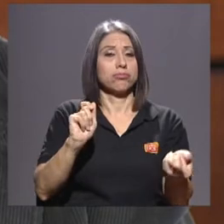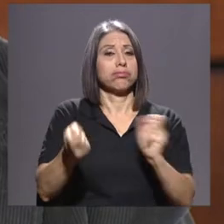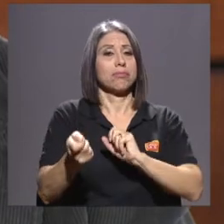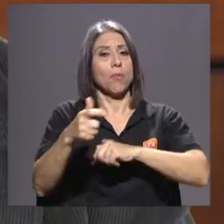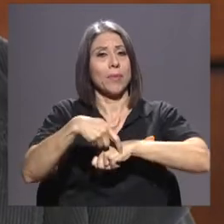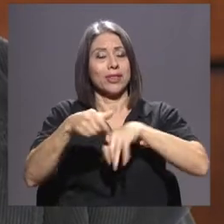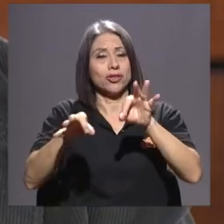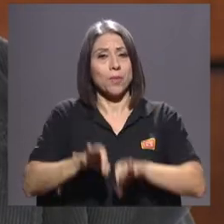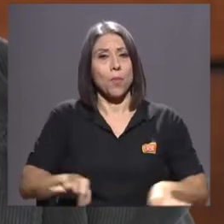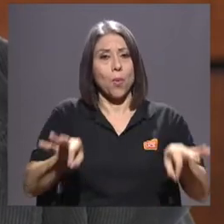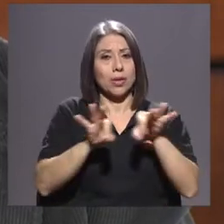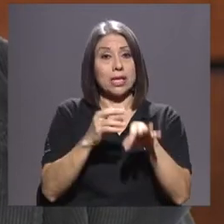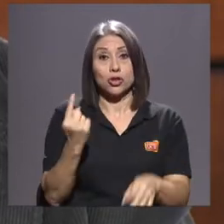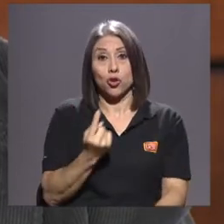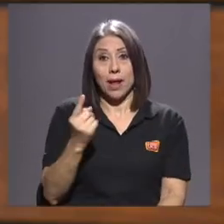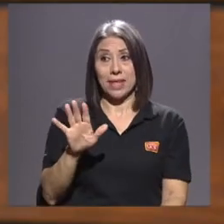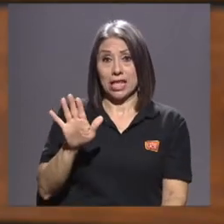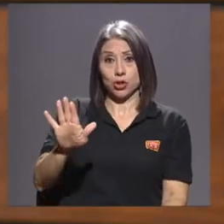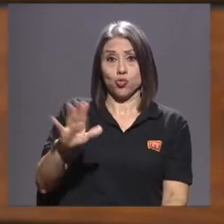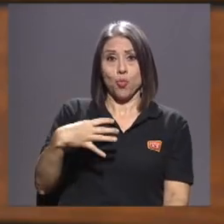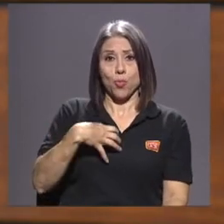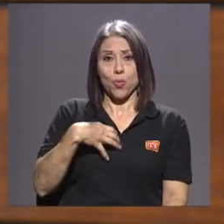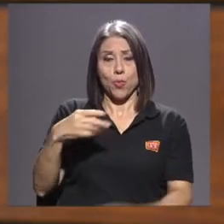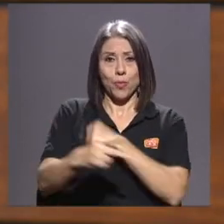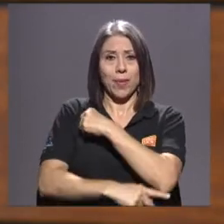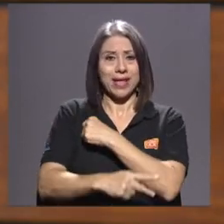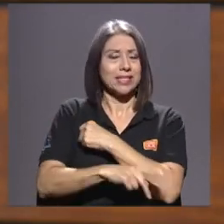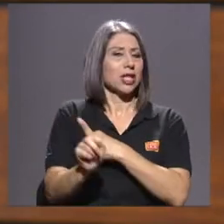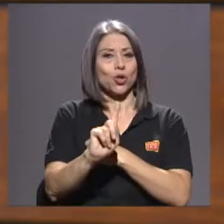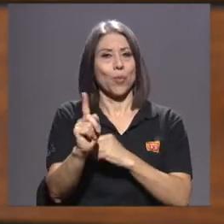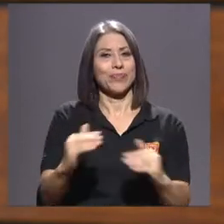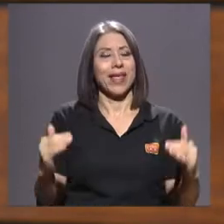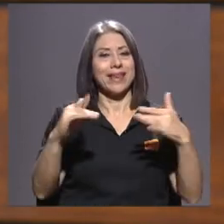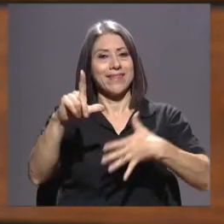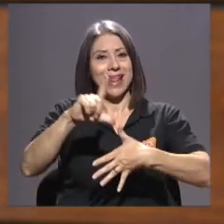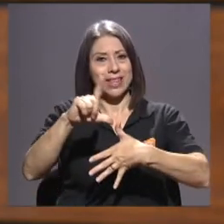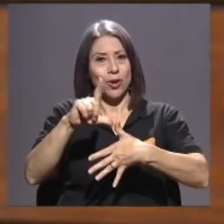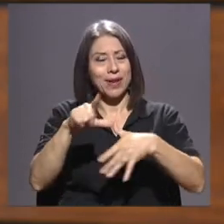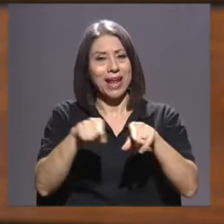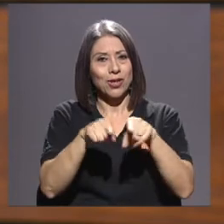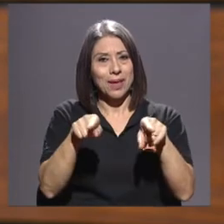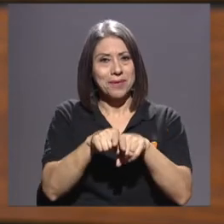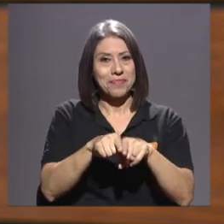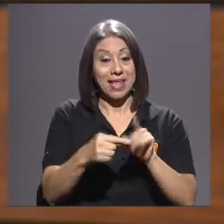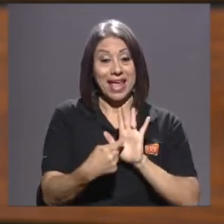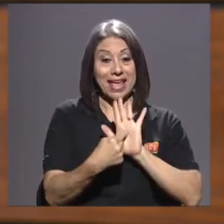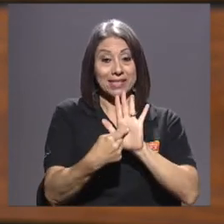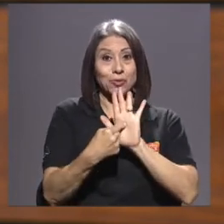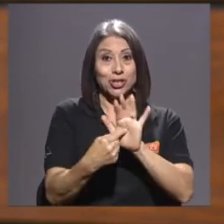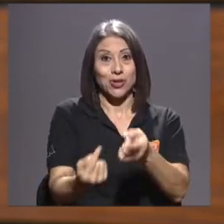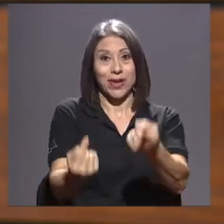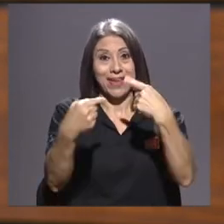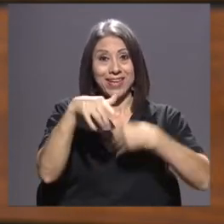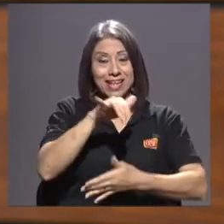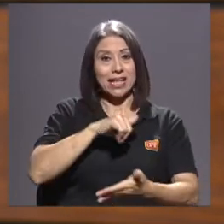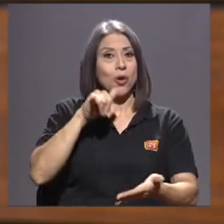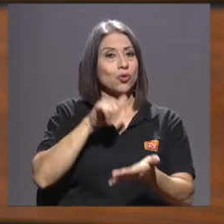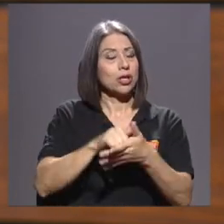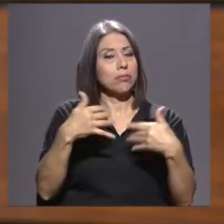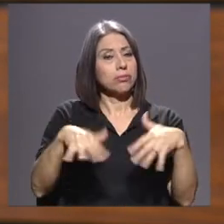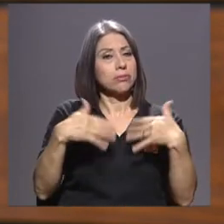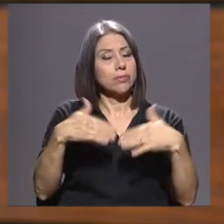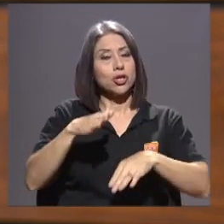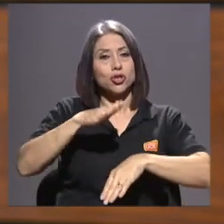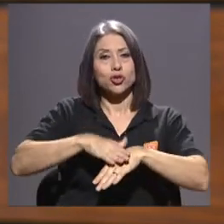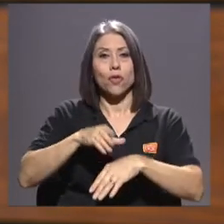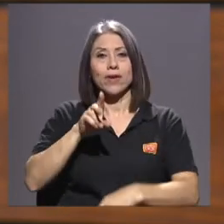no solamente en su país, sino en el arte latinoamericano. Y pues tiene mucho que decir esta exposición que viene a San José sobre el